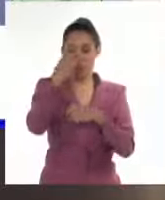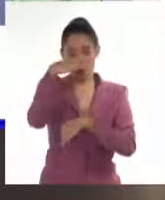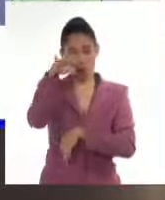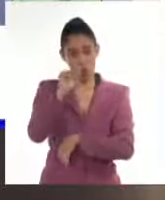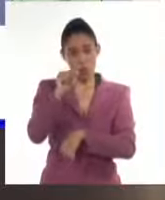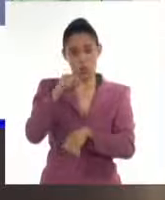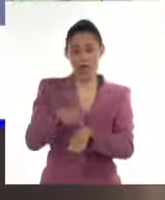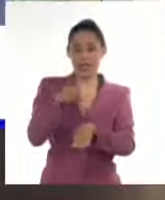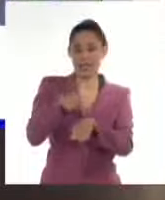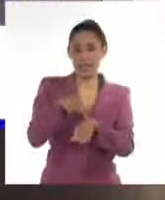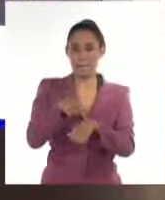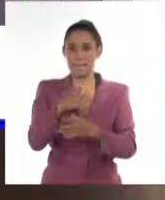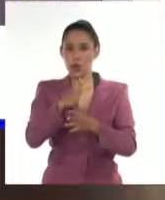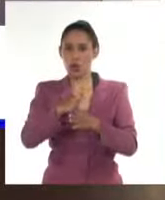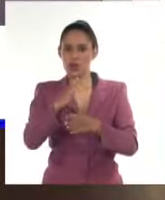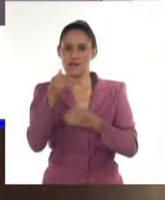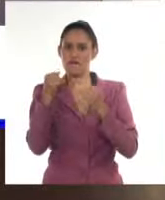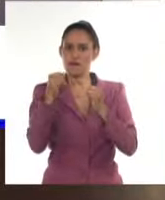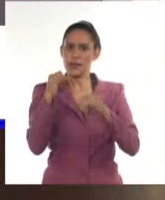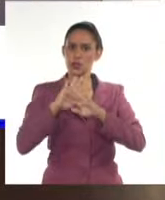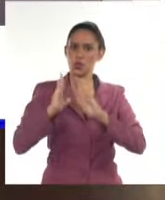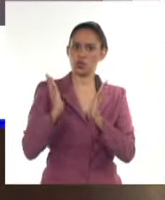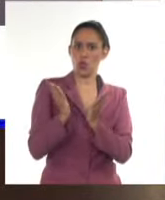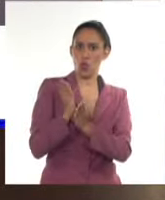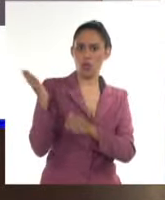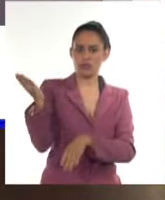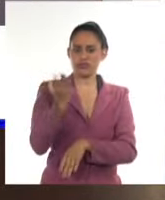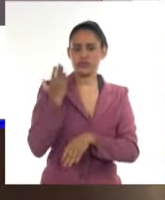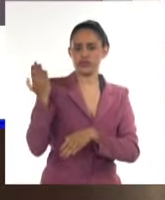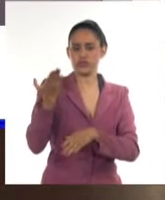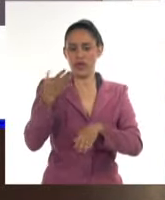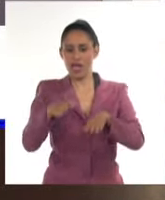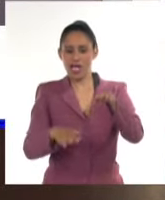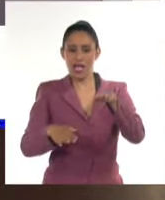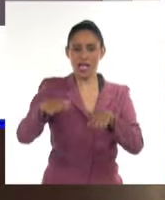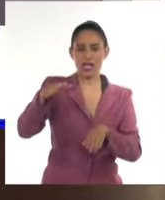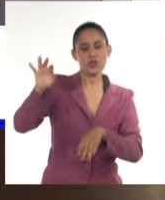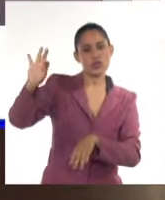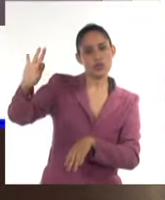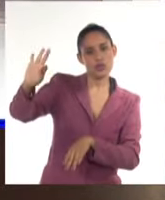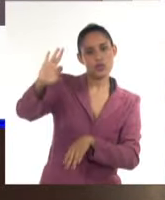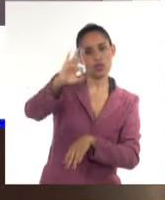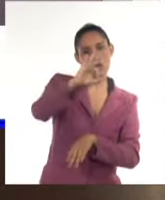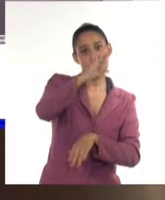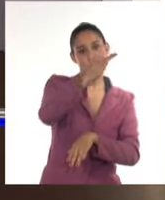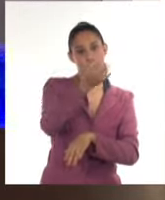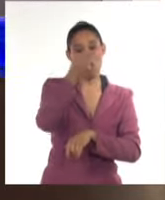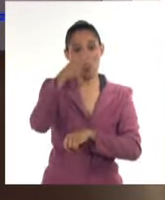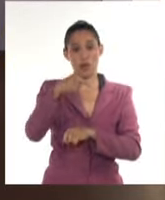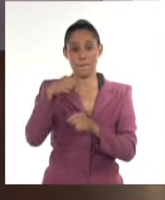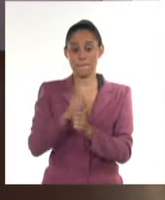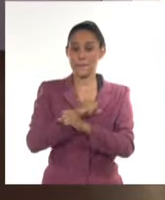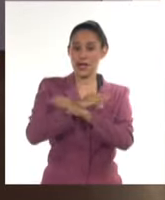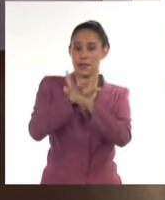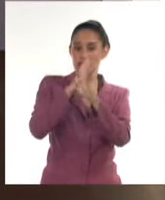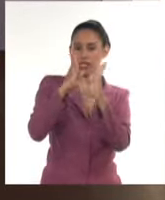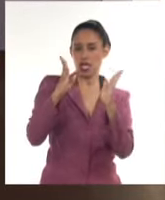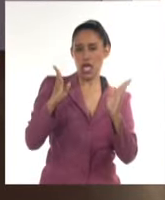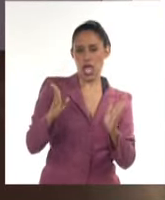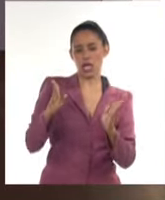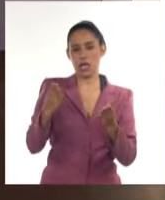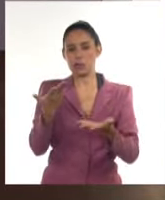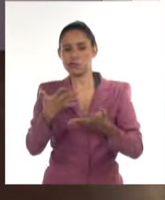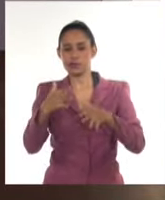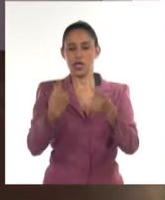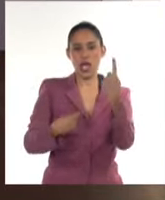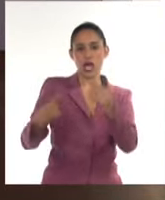estable y por lo tanto habrá mucho sol mañana de todo el país. Cielos parcialmente nublados, algunas